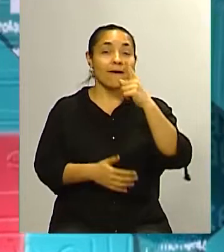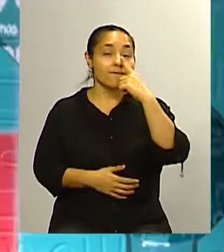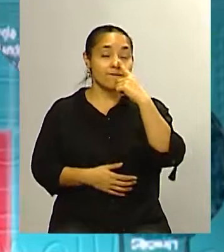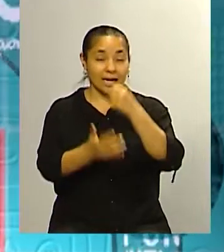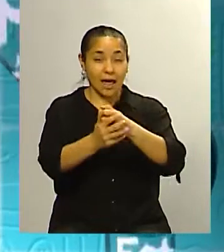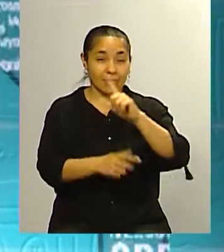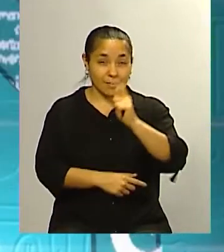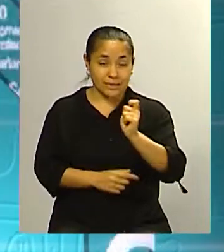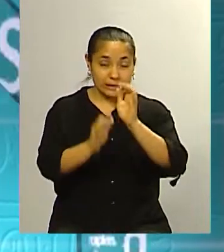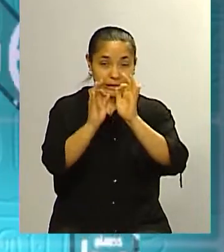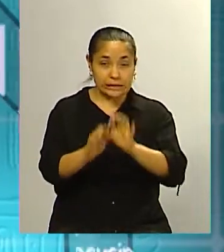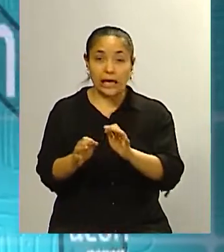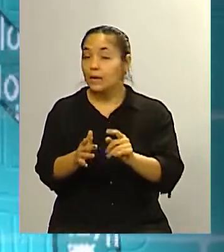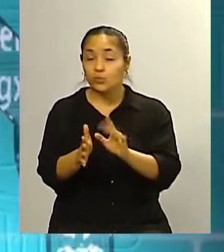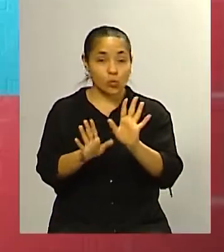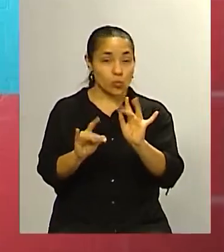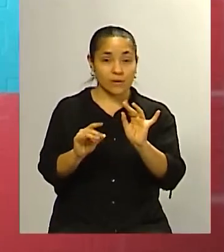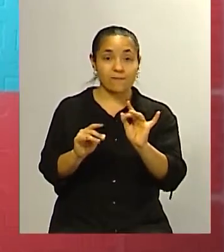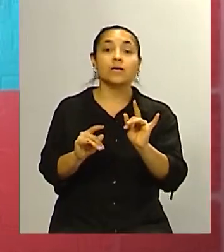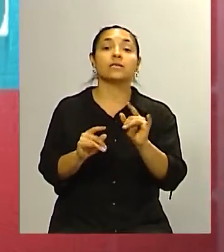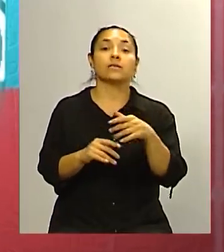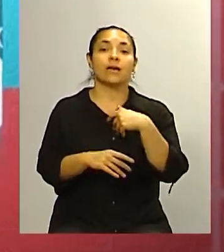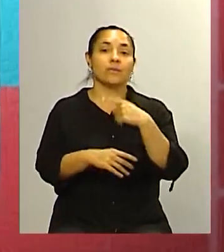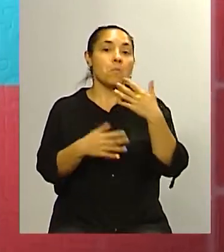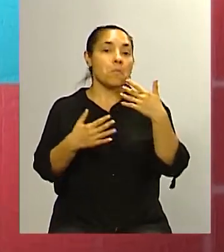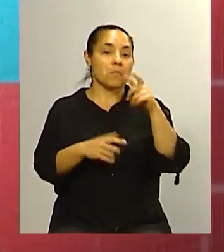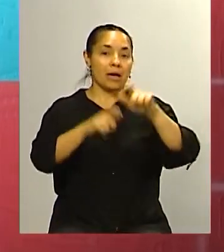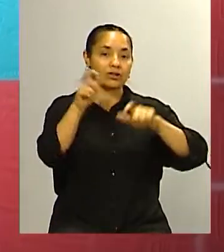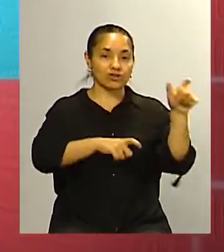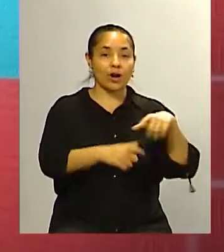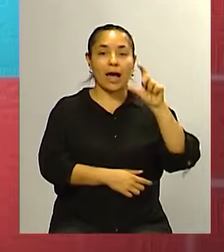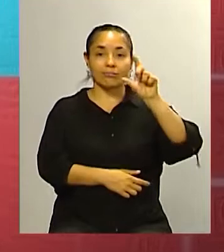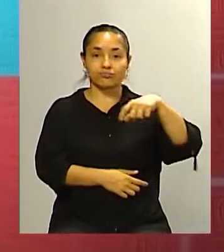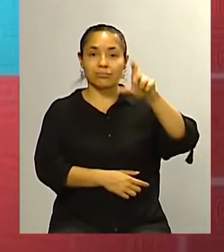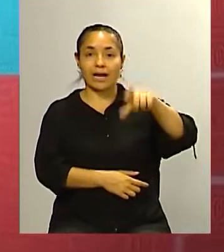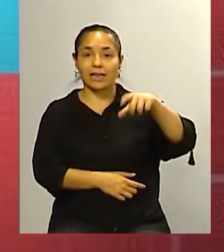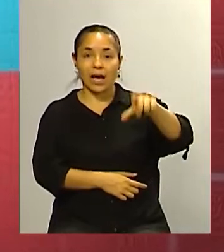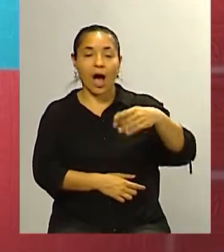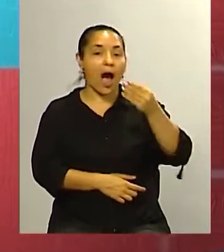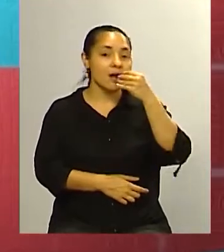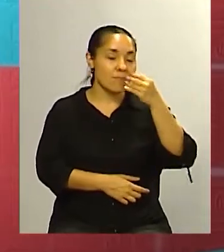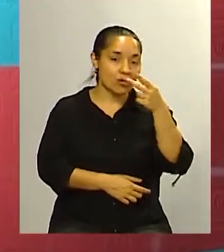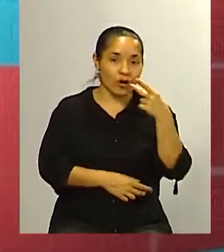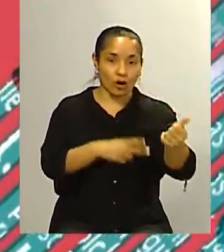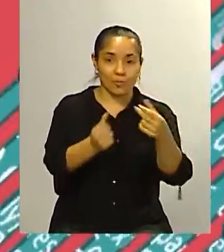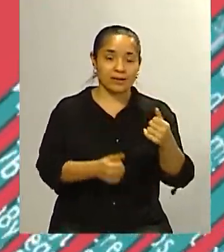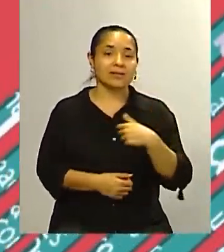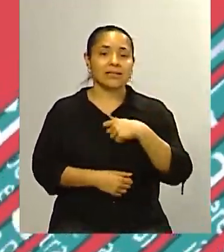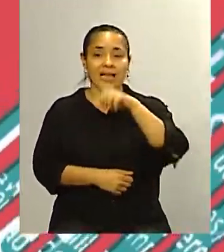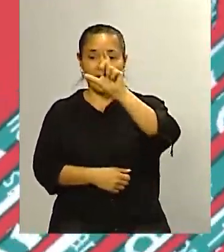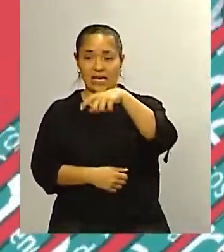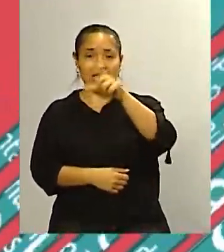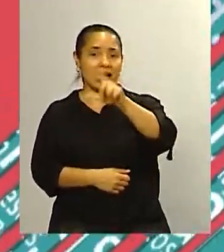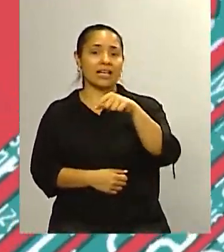buscamos otros datos económicos la gente utiliza la tarjeta de crédito para comprar alimentos cuando en otros tiempos la tarjeta de crédito era para comprar